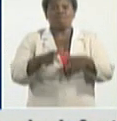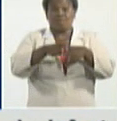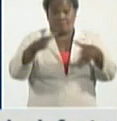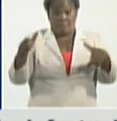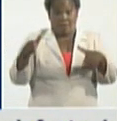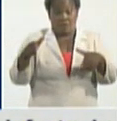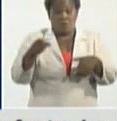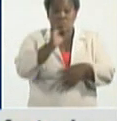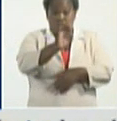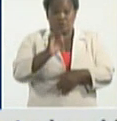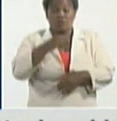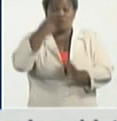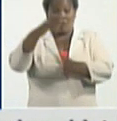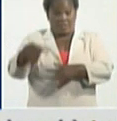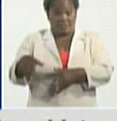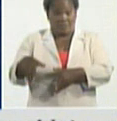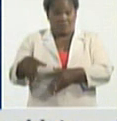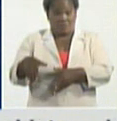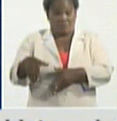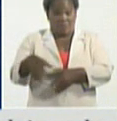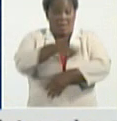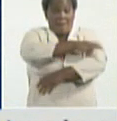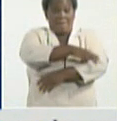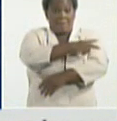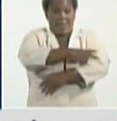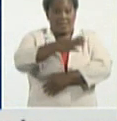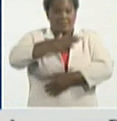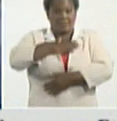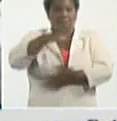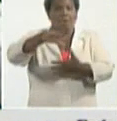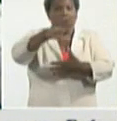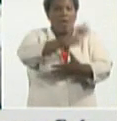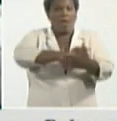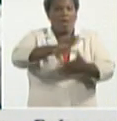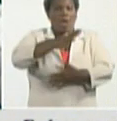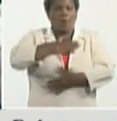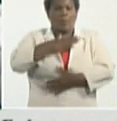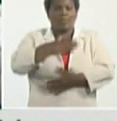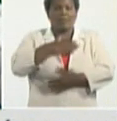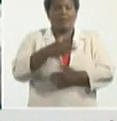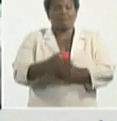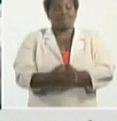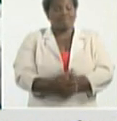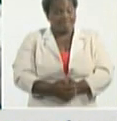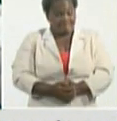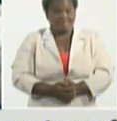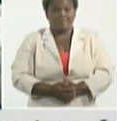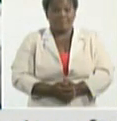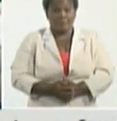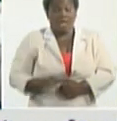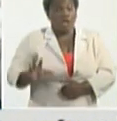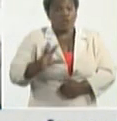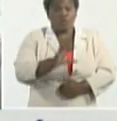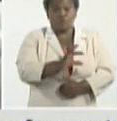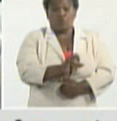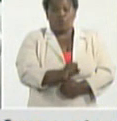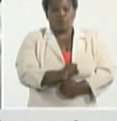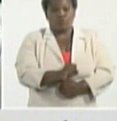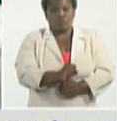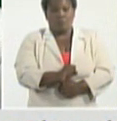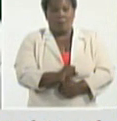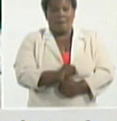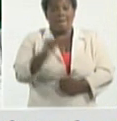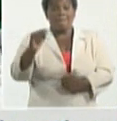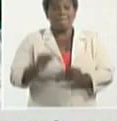aparecen países de nuestra región prácticamente todos excepto la